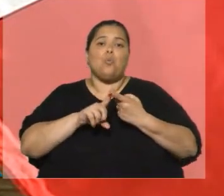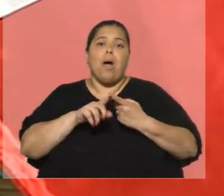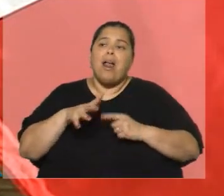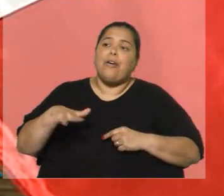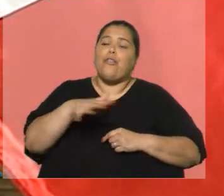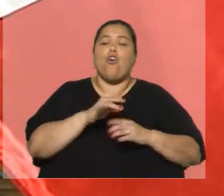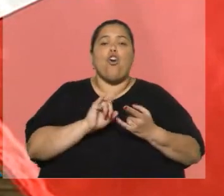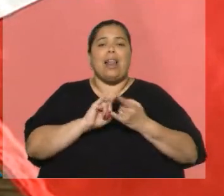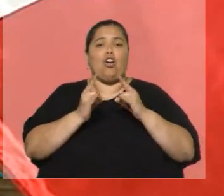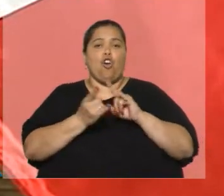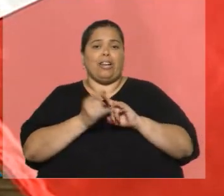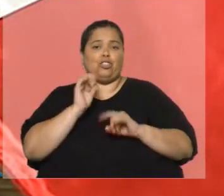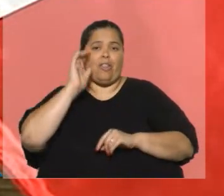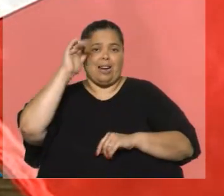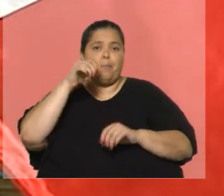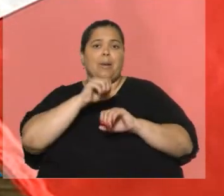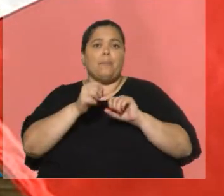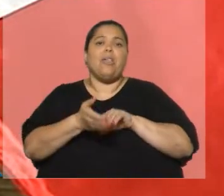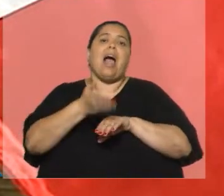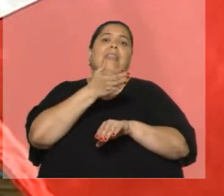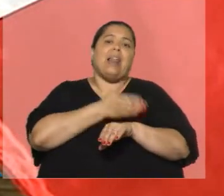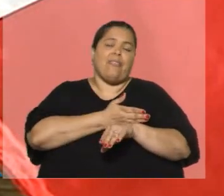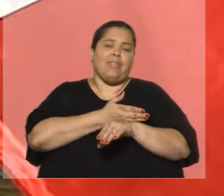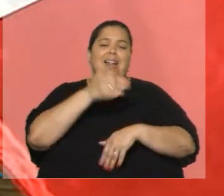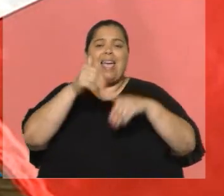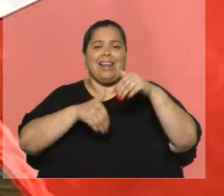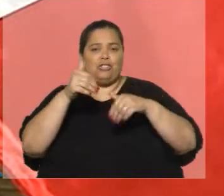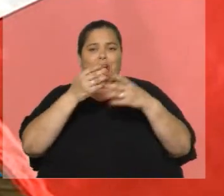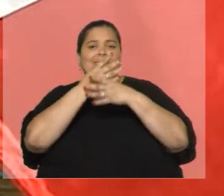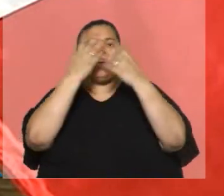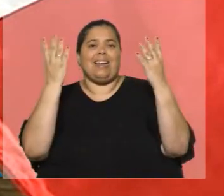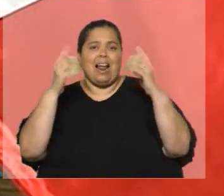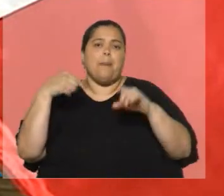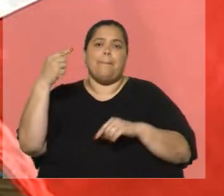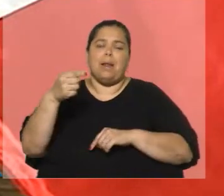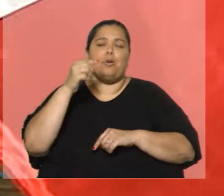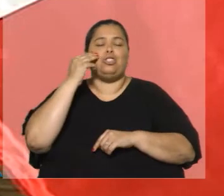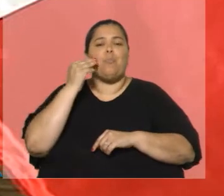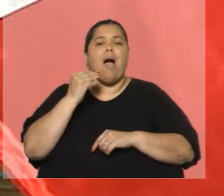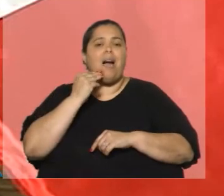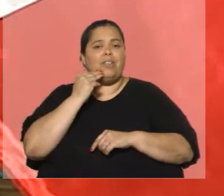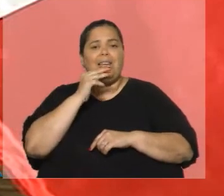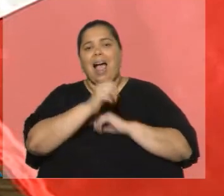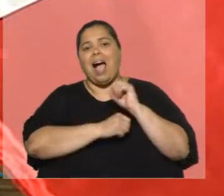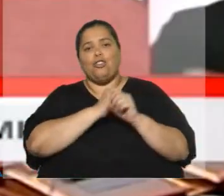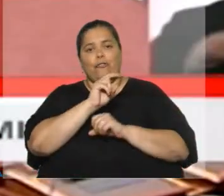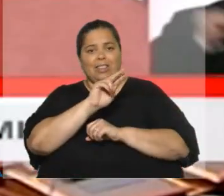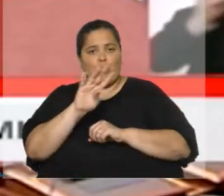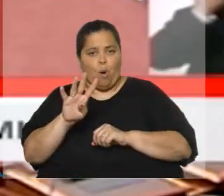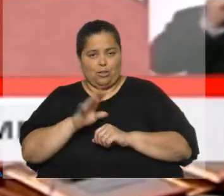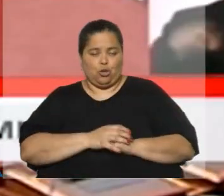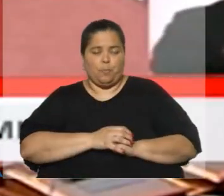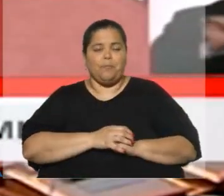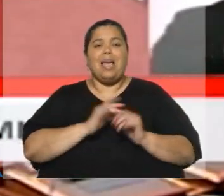Congreso de la República para adelantar las elecciones generales para el mes de abril del 2024. El